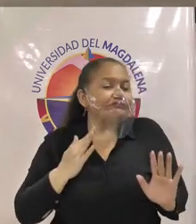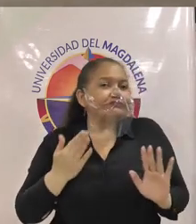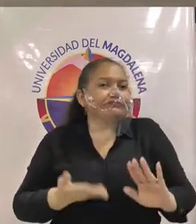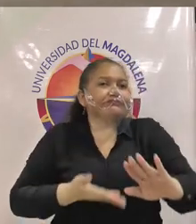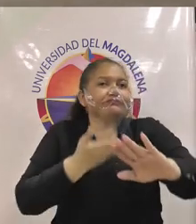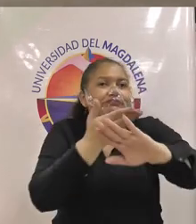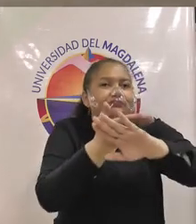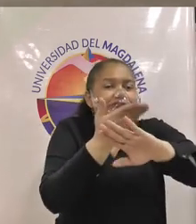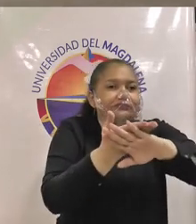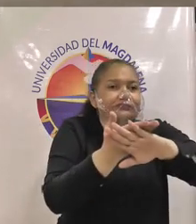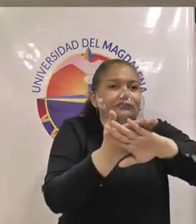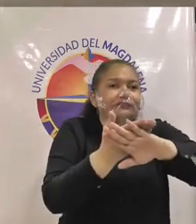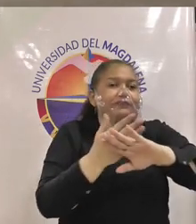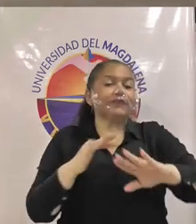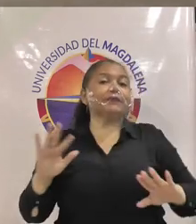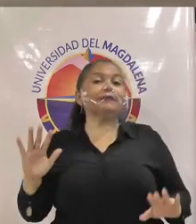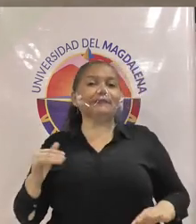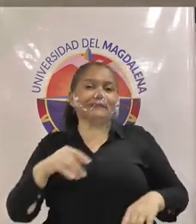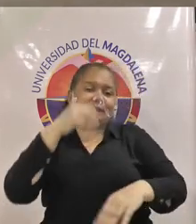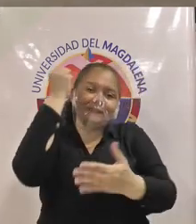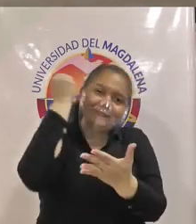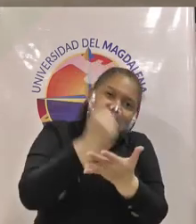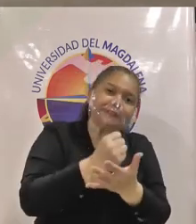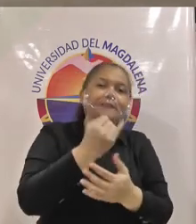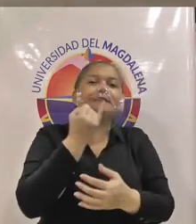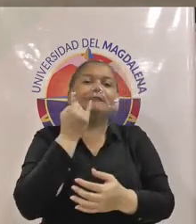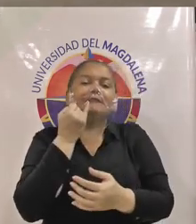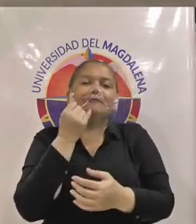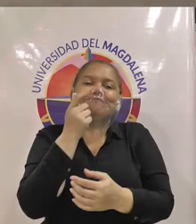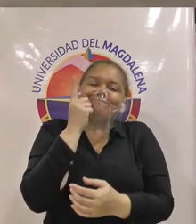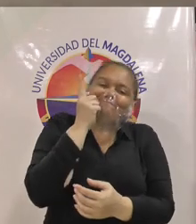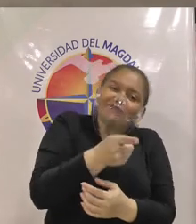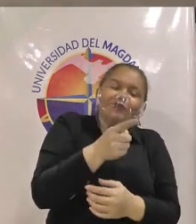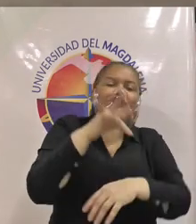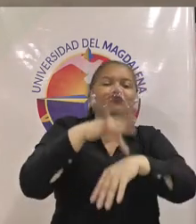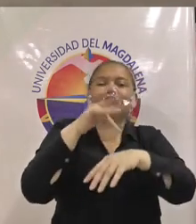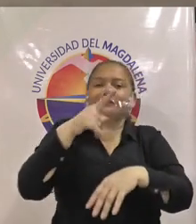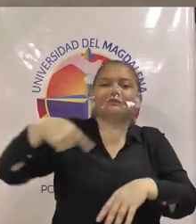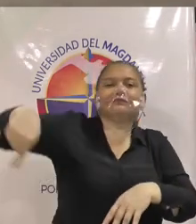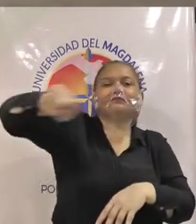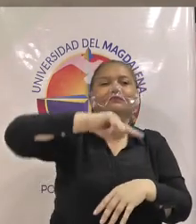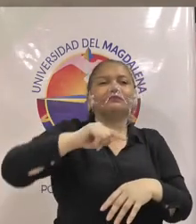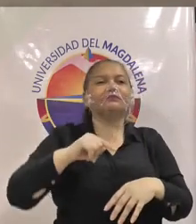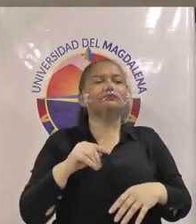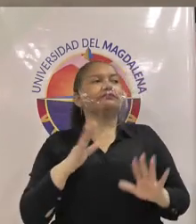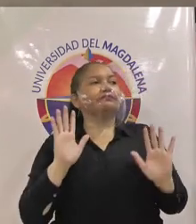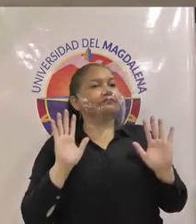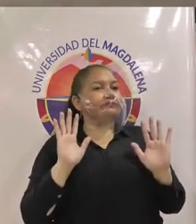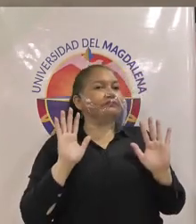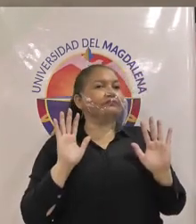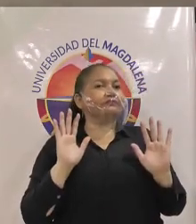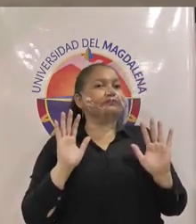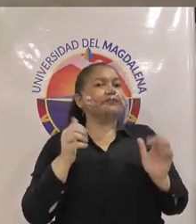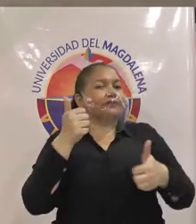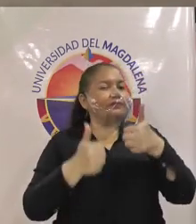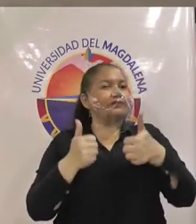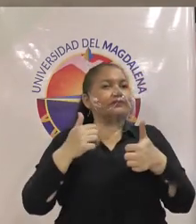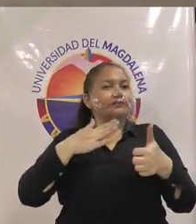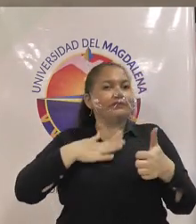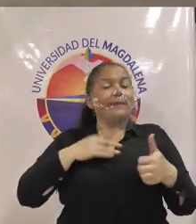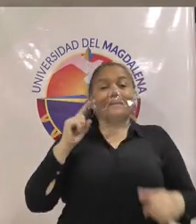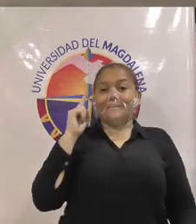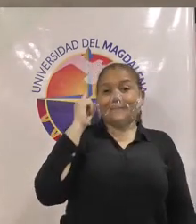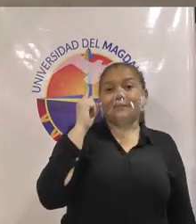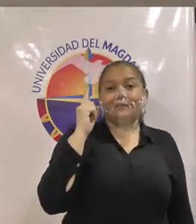ofertar de que el inglés sea obligatorio en primera instancia qué es lo que tenemos que realizar como representantes